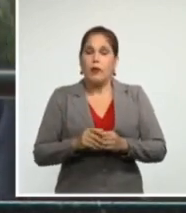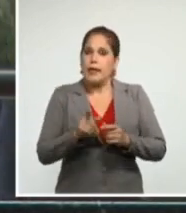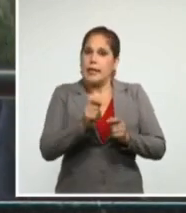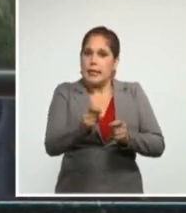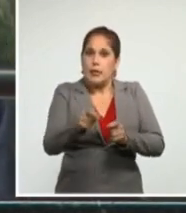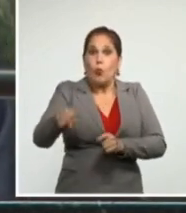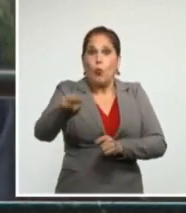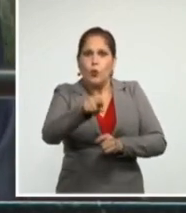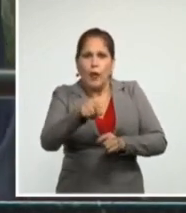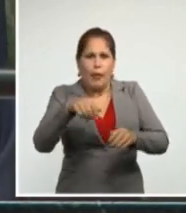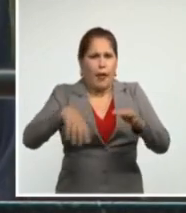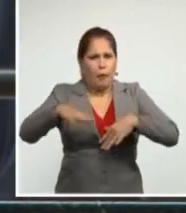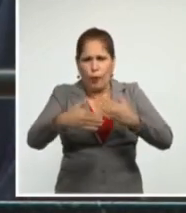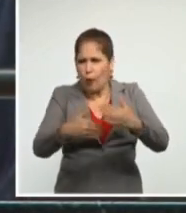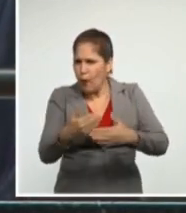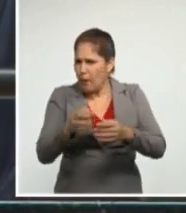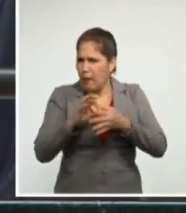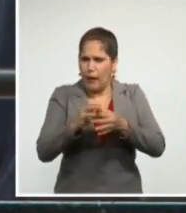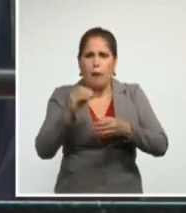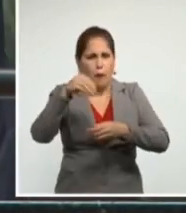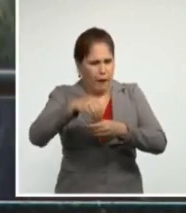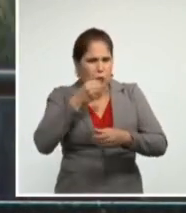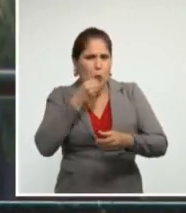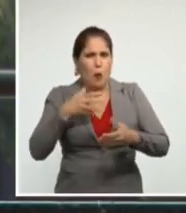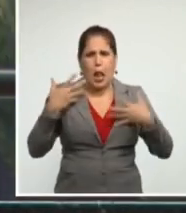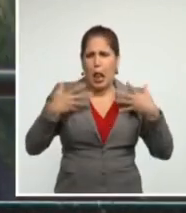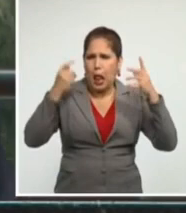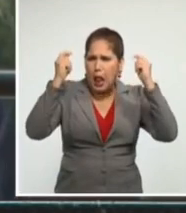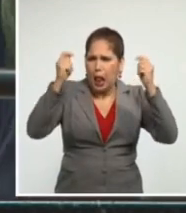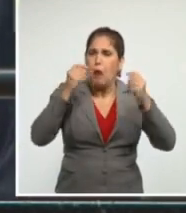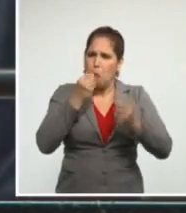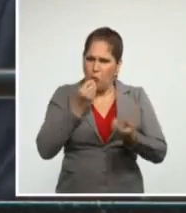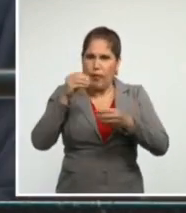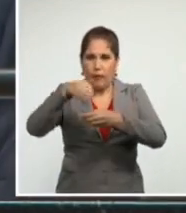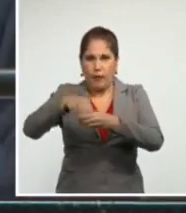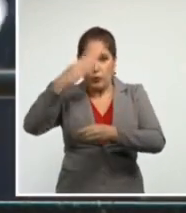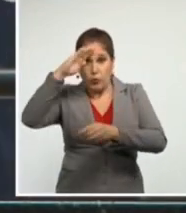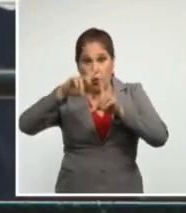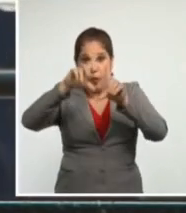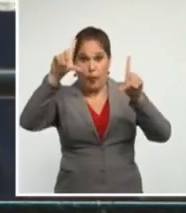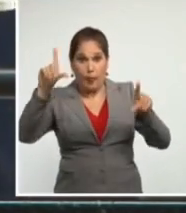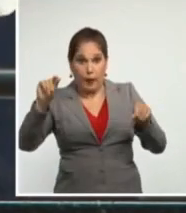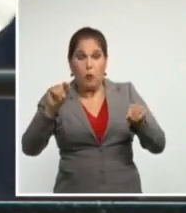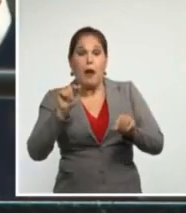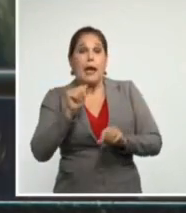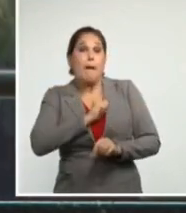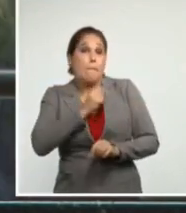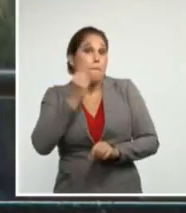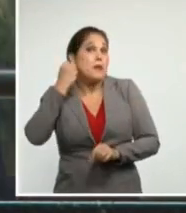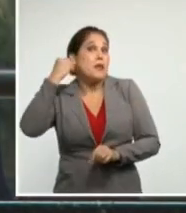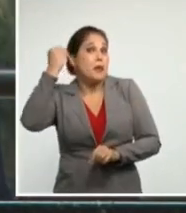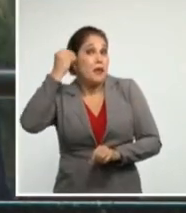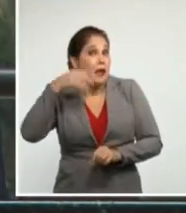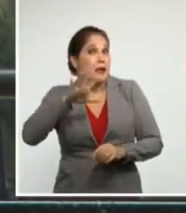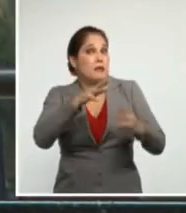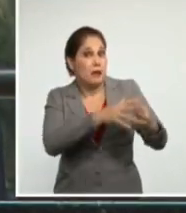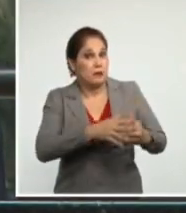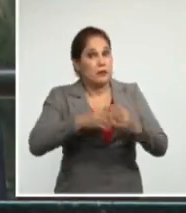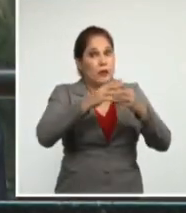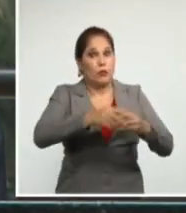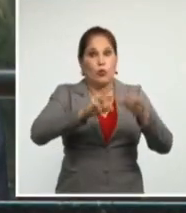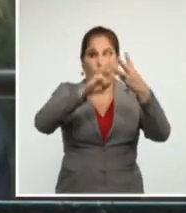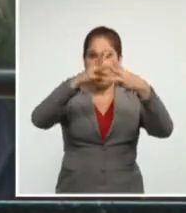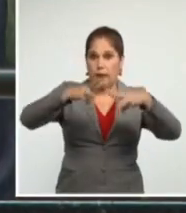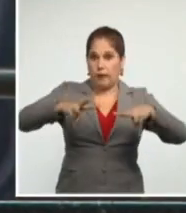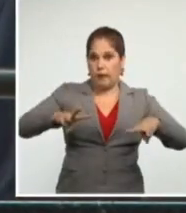al desorden y la inestabilidad podrían generar en las redes sociales